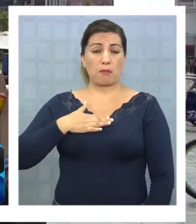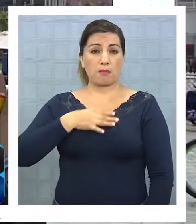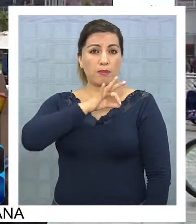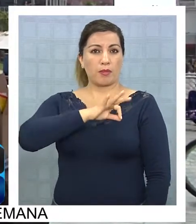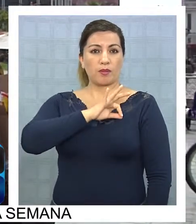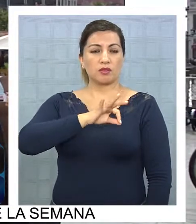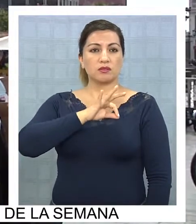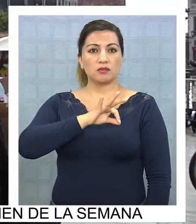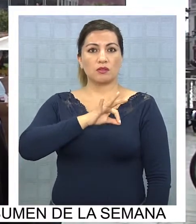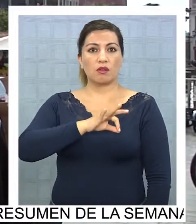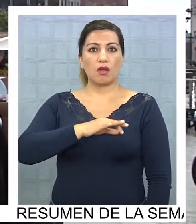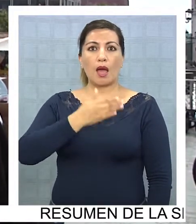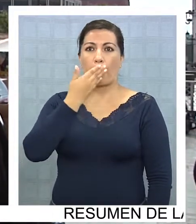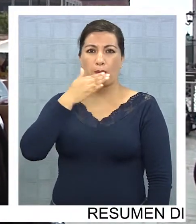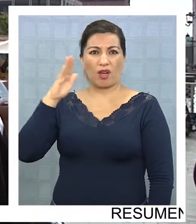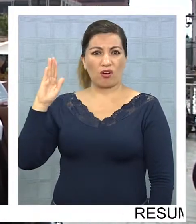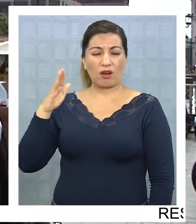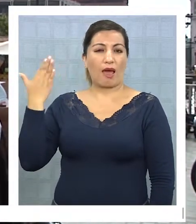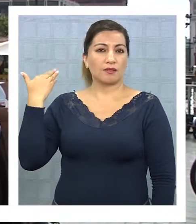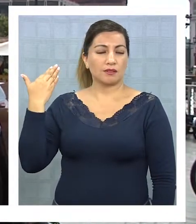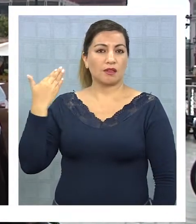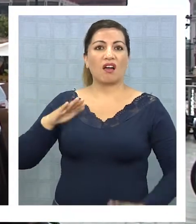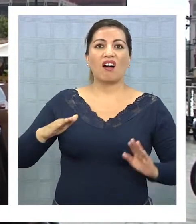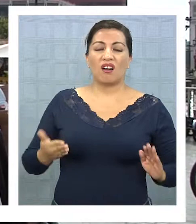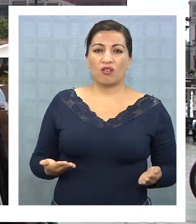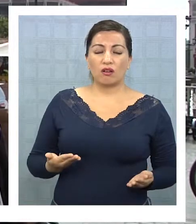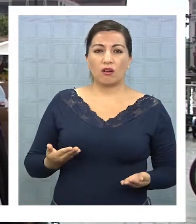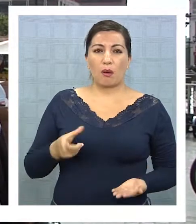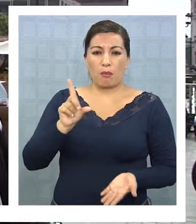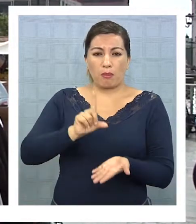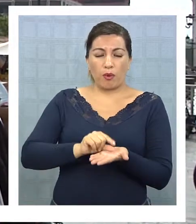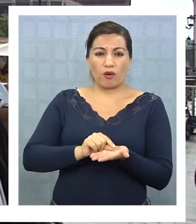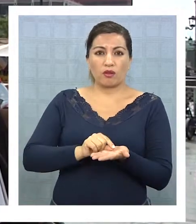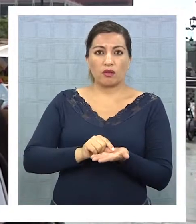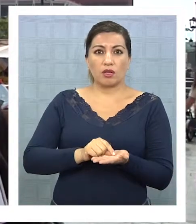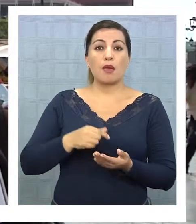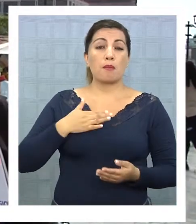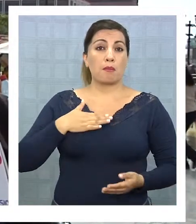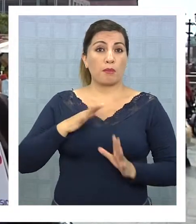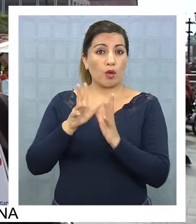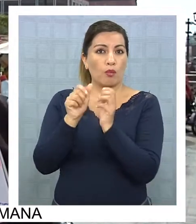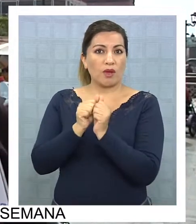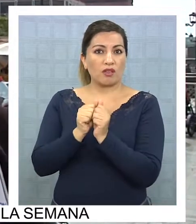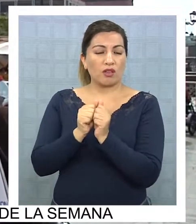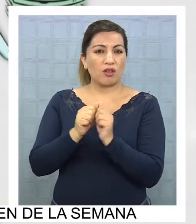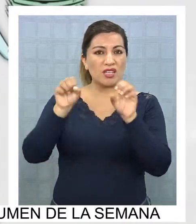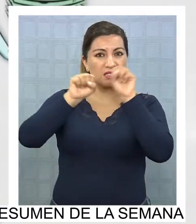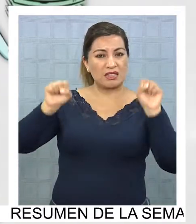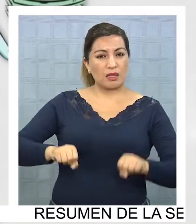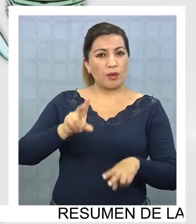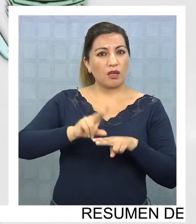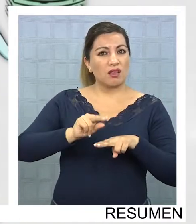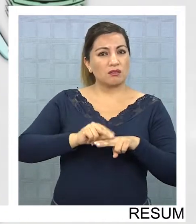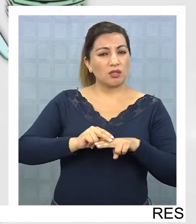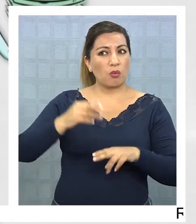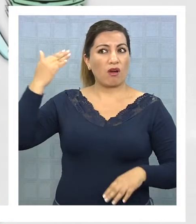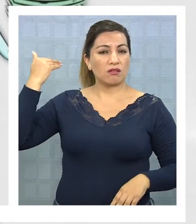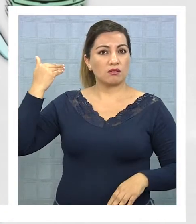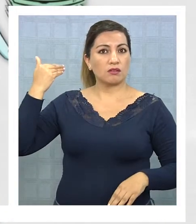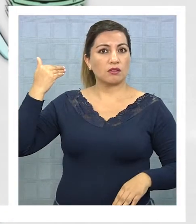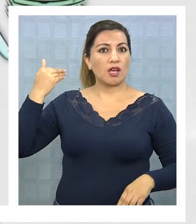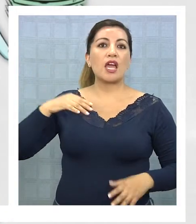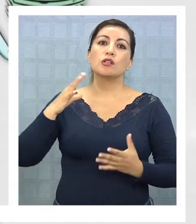jubilado, eran mejores que ahora. Yo he tenido compañeros que se han ido con el sistema antiguo jubilado y tienen remuneraciones